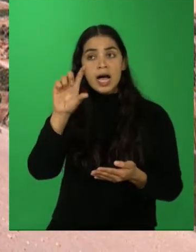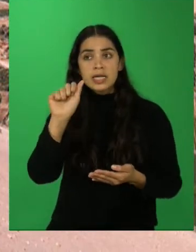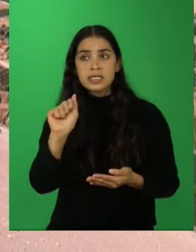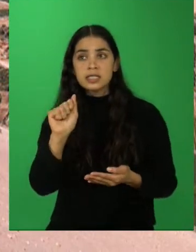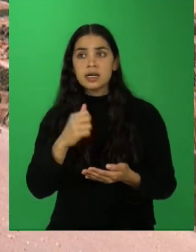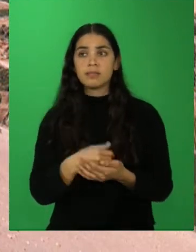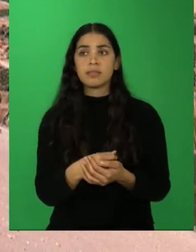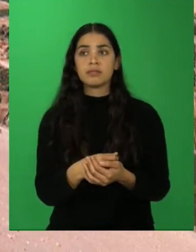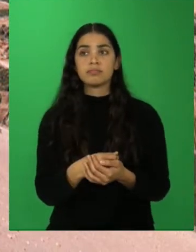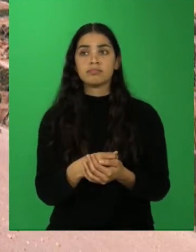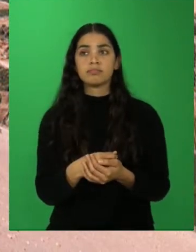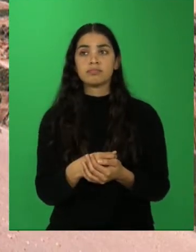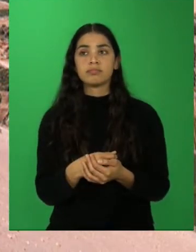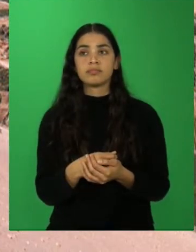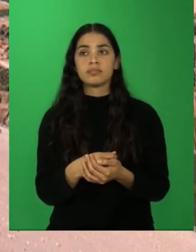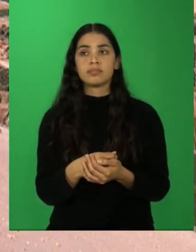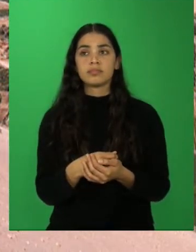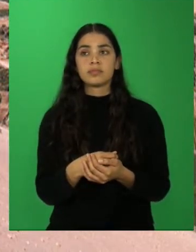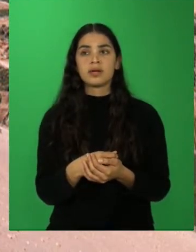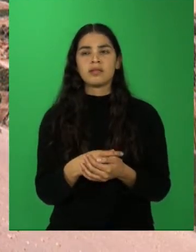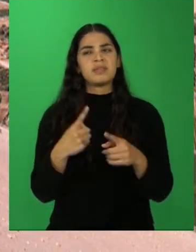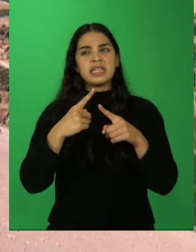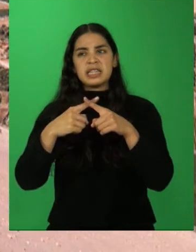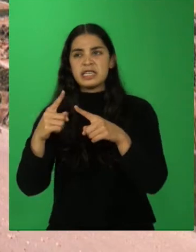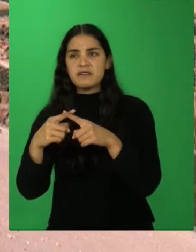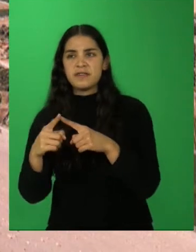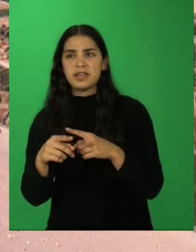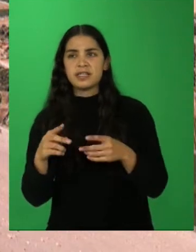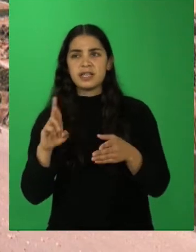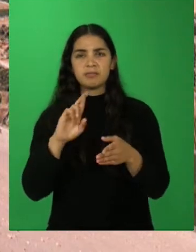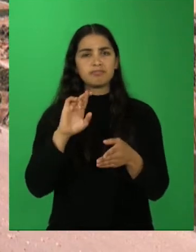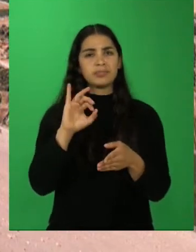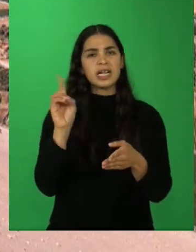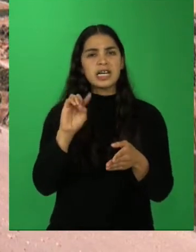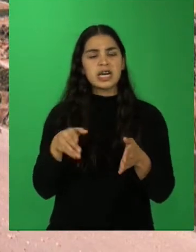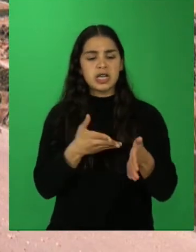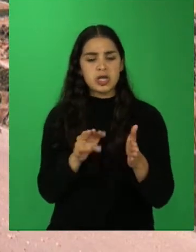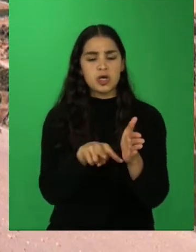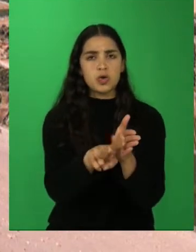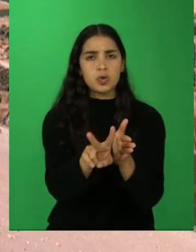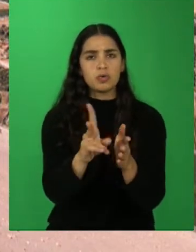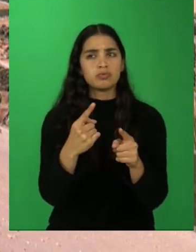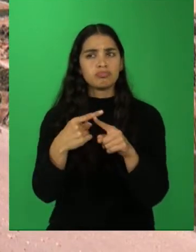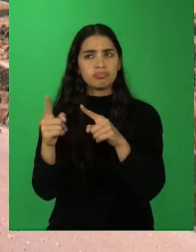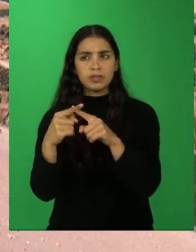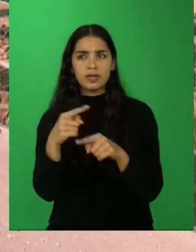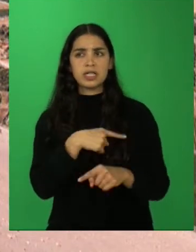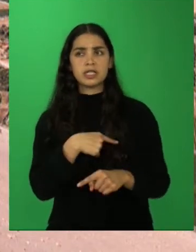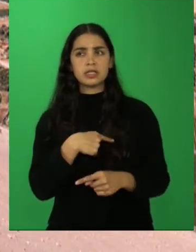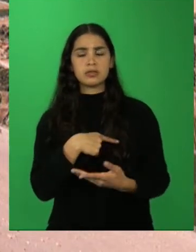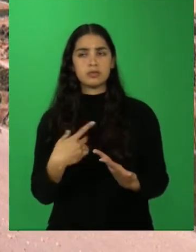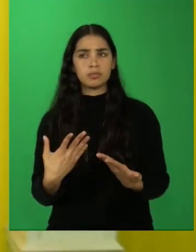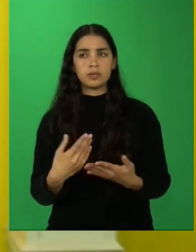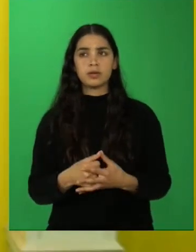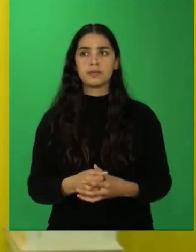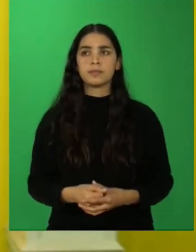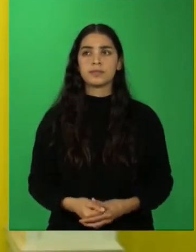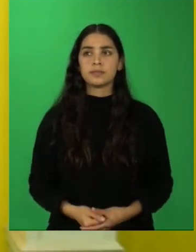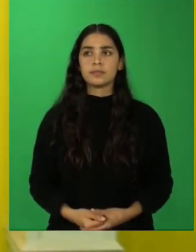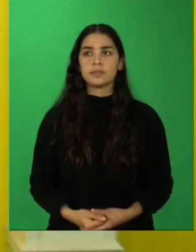Destacan las quebradas y los salares como el lago Chungará, los ríos Yuta, Loa, Caquena y Lauca.